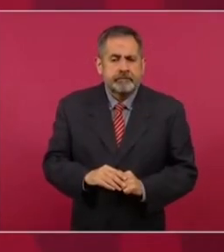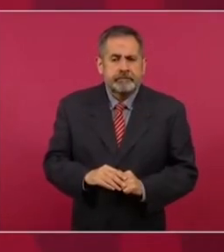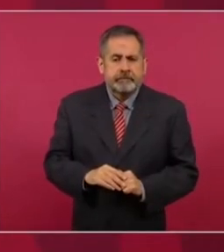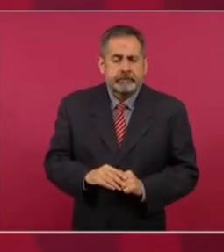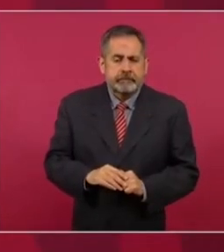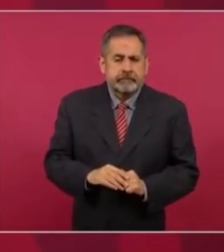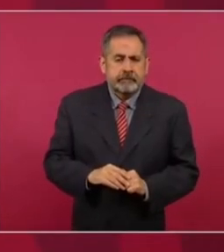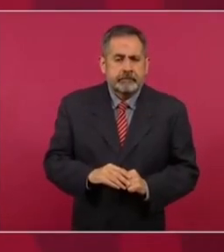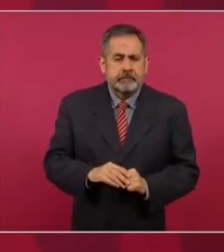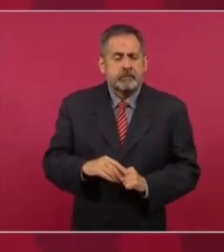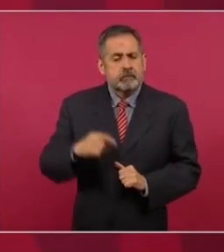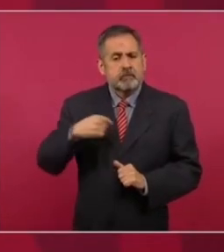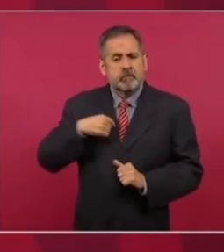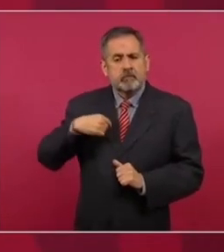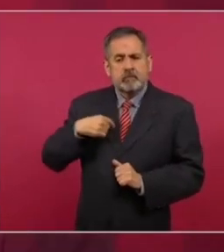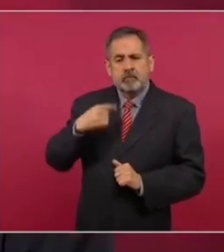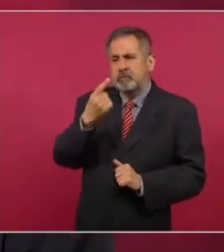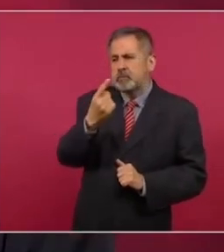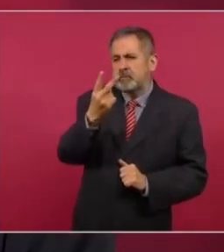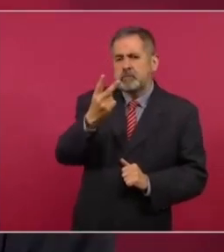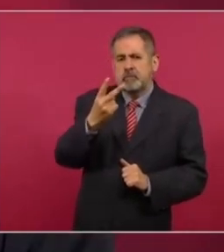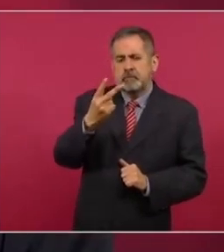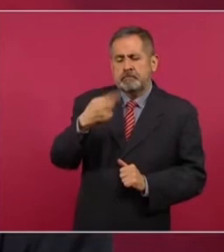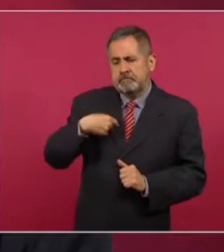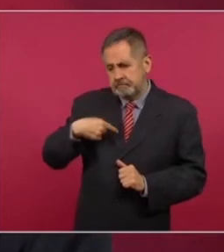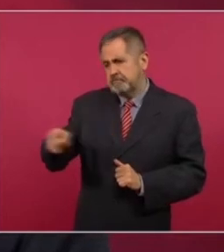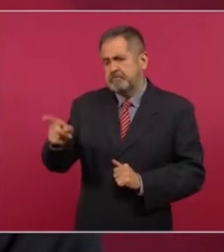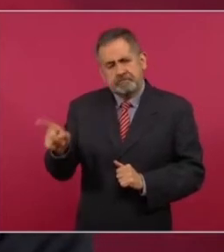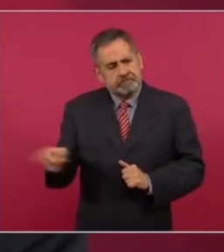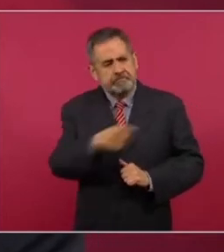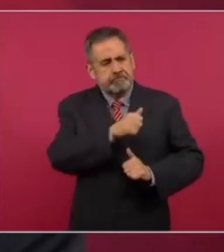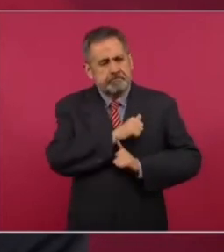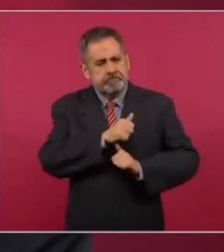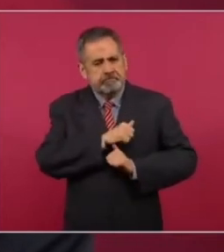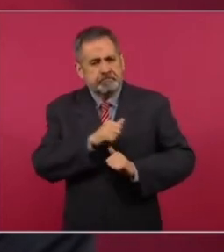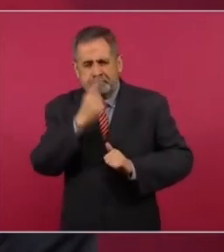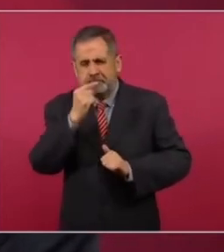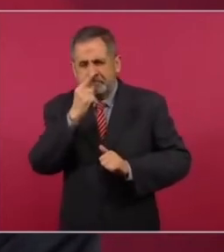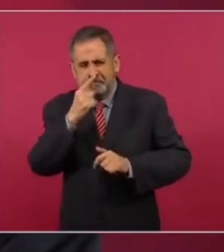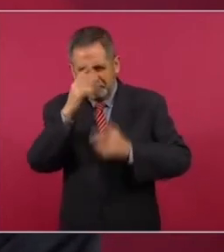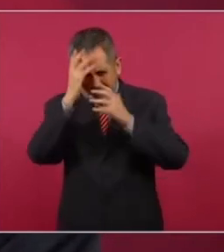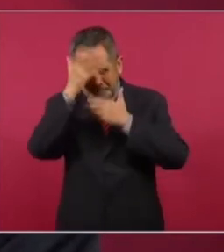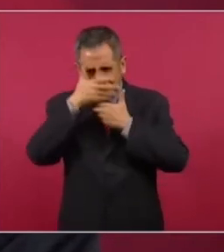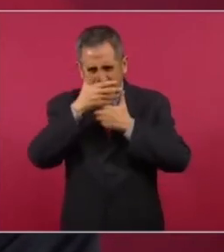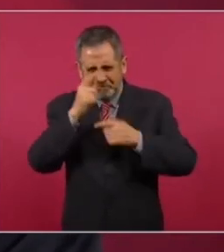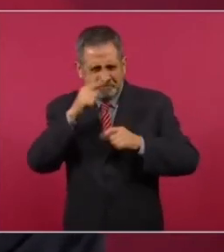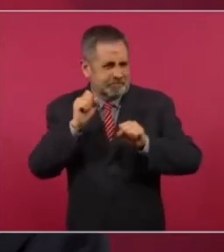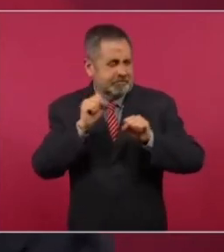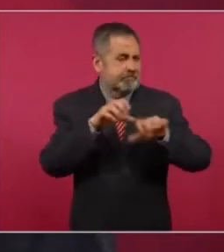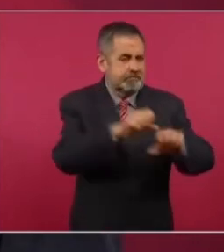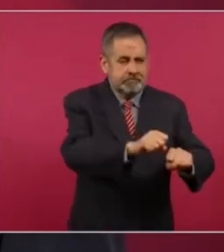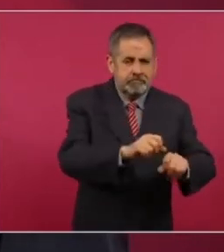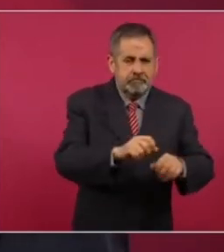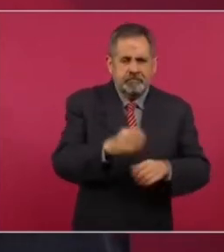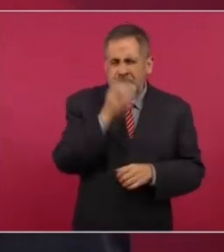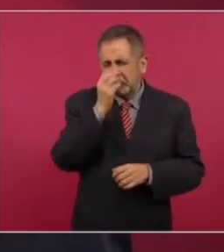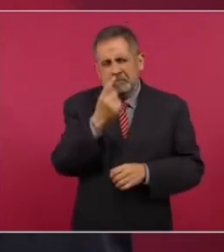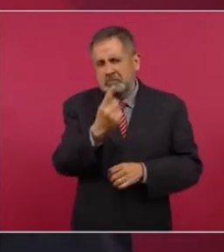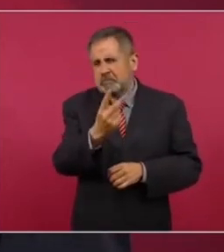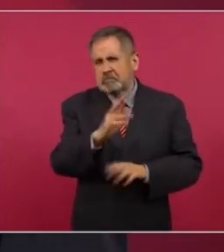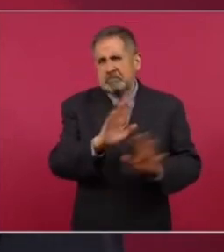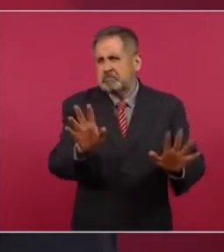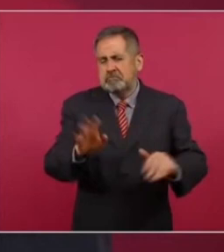utilicé a los ganaderos casi siempre estuvieron